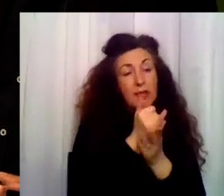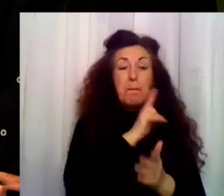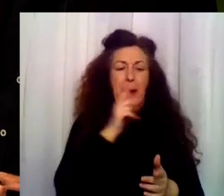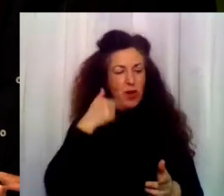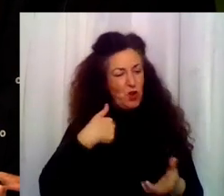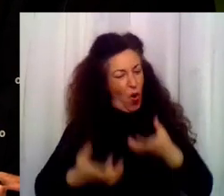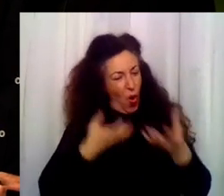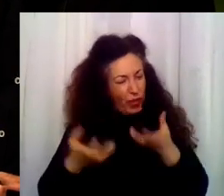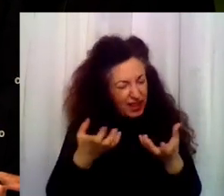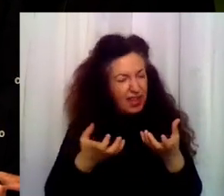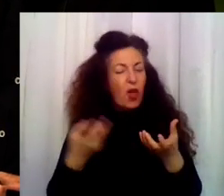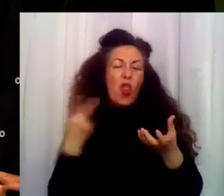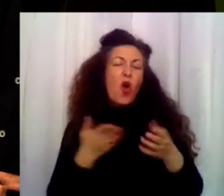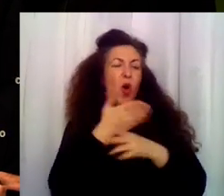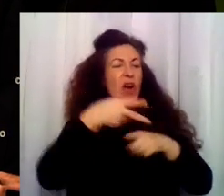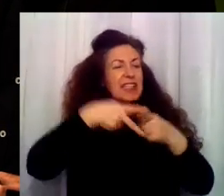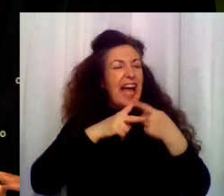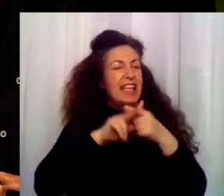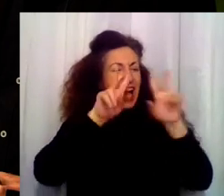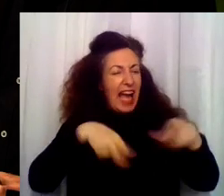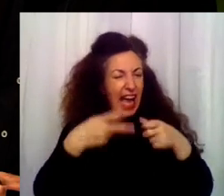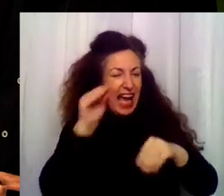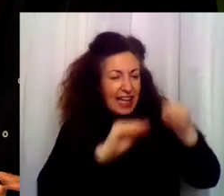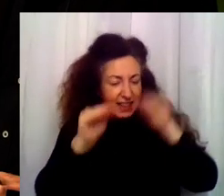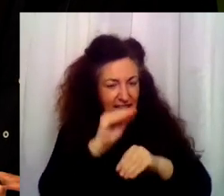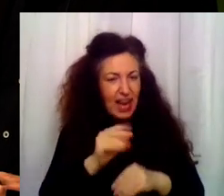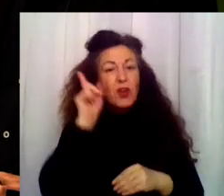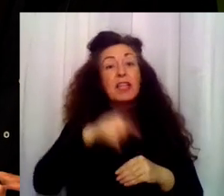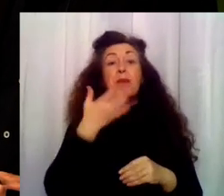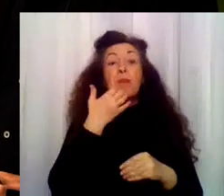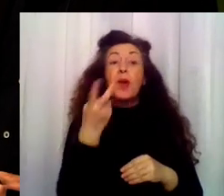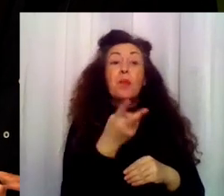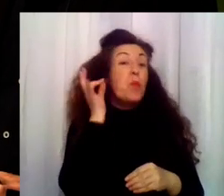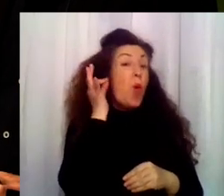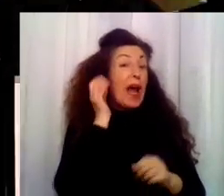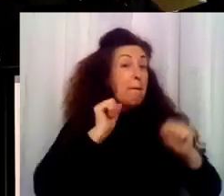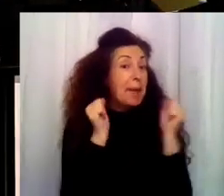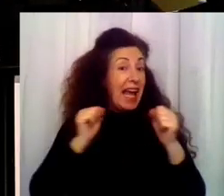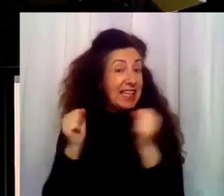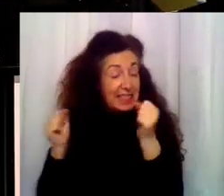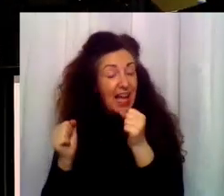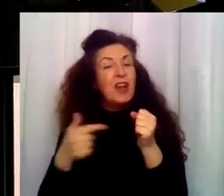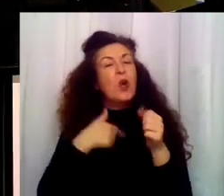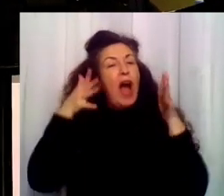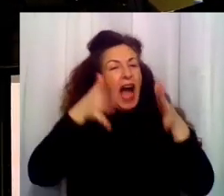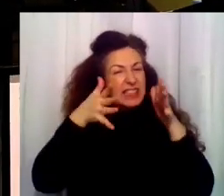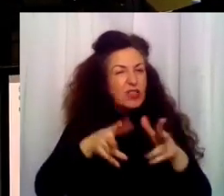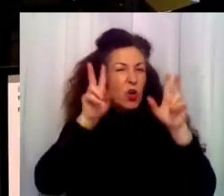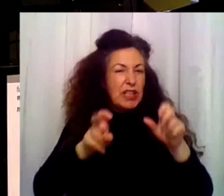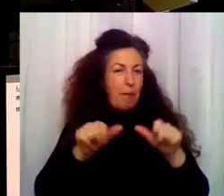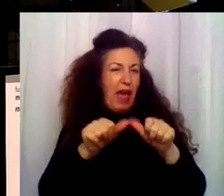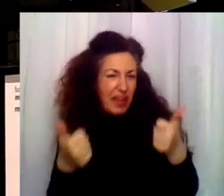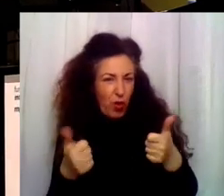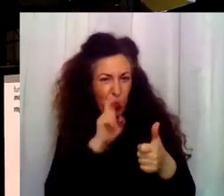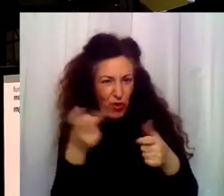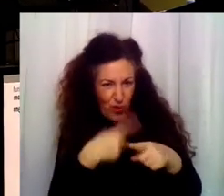vez a un taller de reciclado. También asesoro a algunas presas en sus temas de divorcios y custodia... Pero de algo te servirá todo eso. Quiero salir